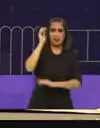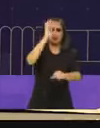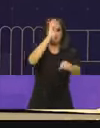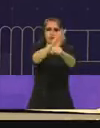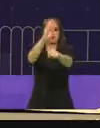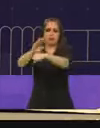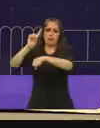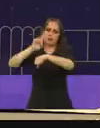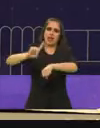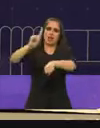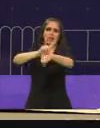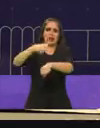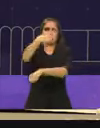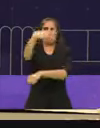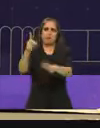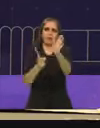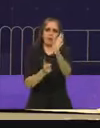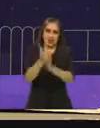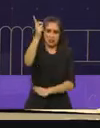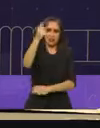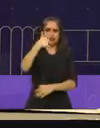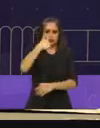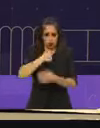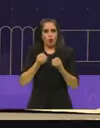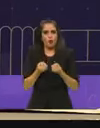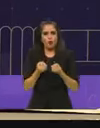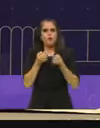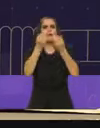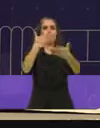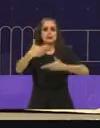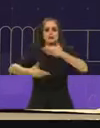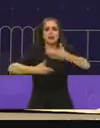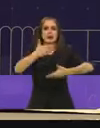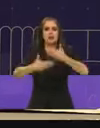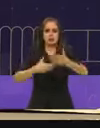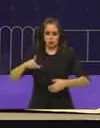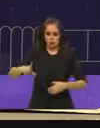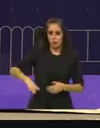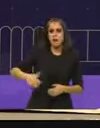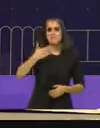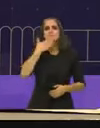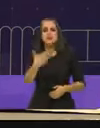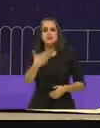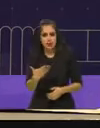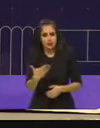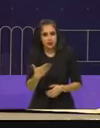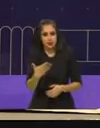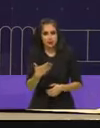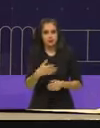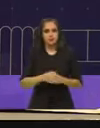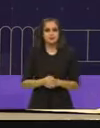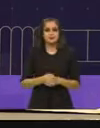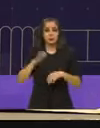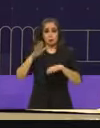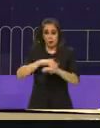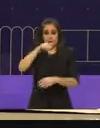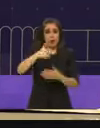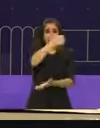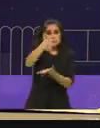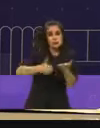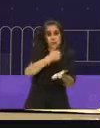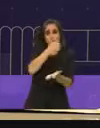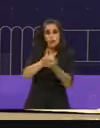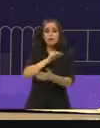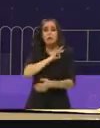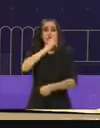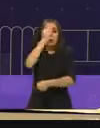porque te voy a garantizar los mejores servicios públicos que ha tenido la ciudad porque una ciudad de oportunidades